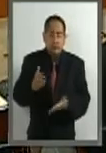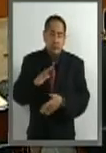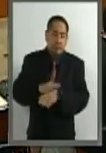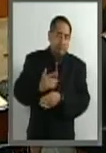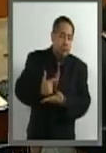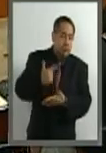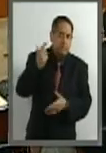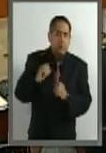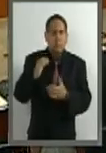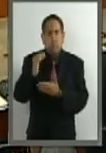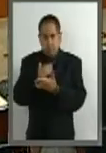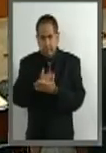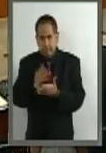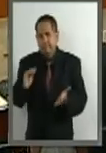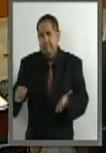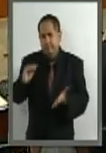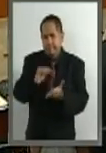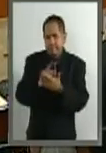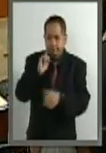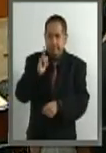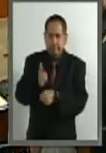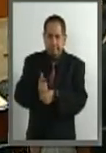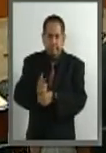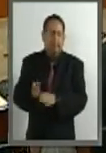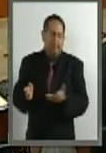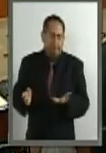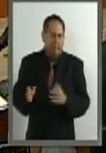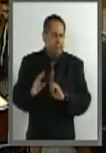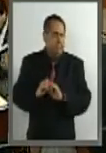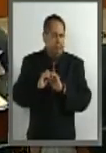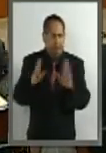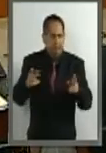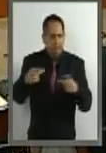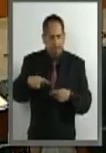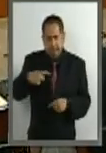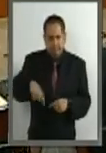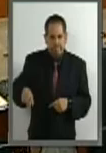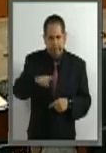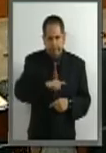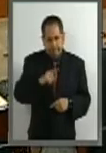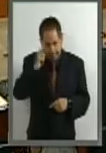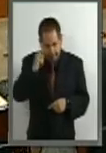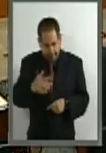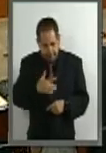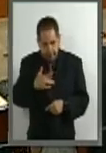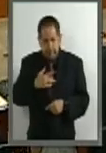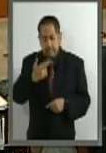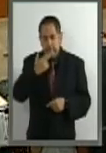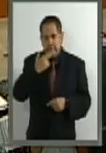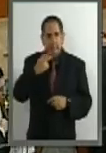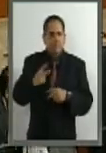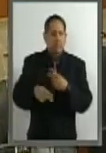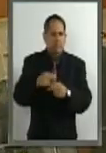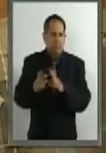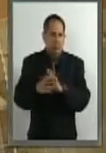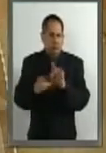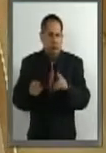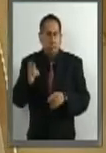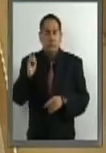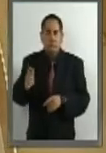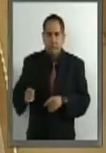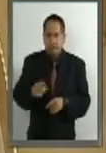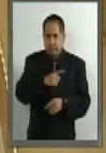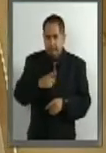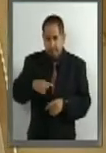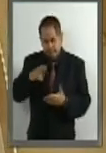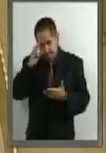negligencia que se revele en la conducta, así como el daño al interés público como parámetros de graduación de una sanción que respete el